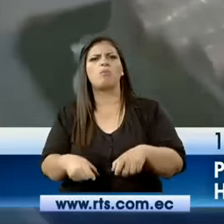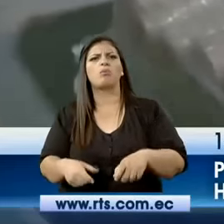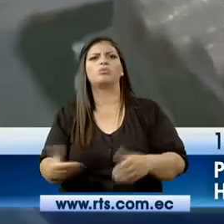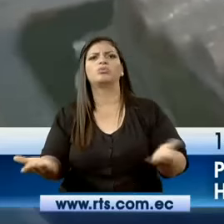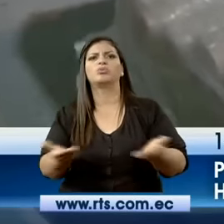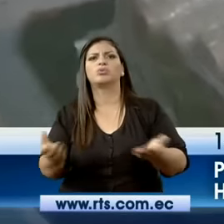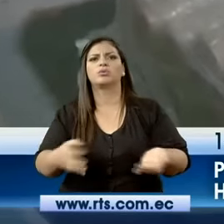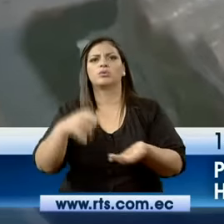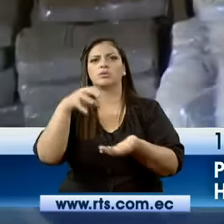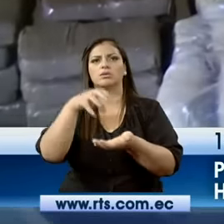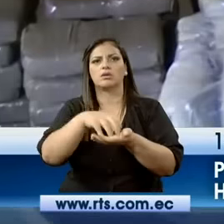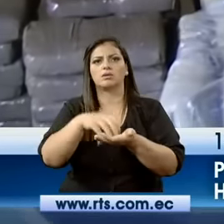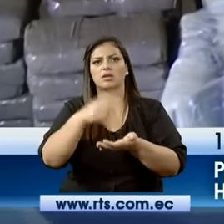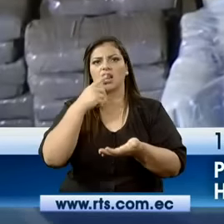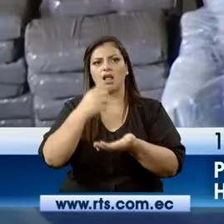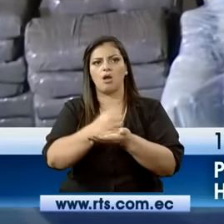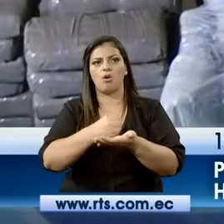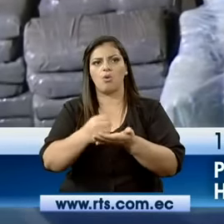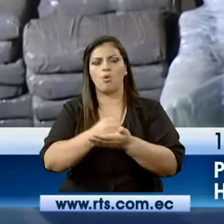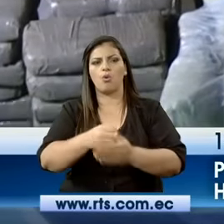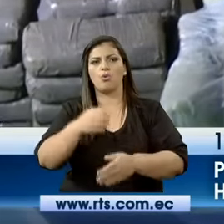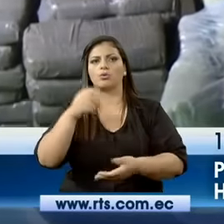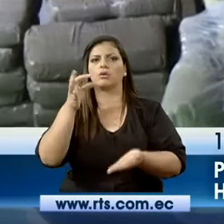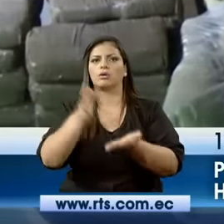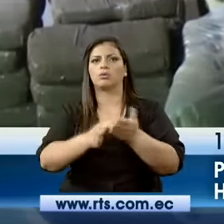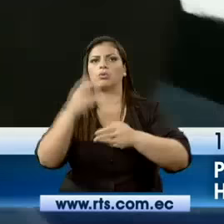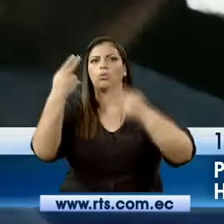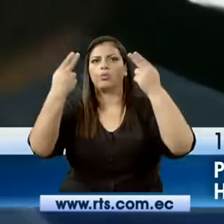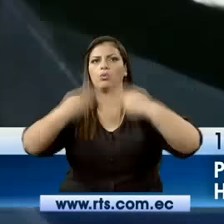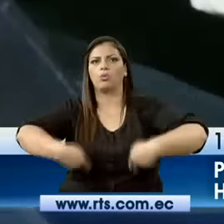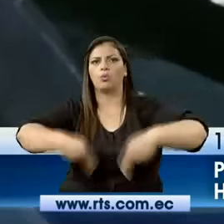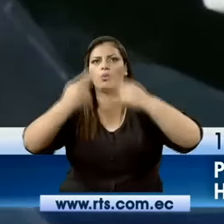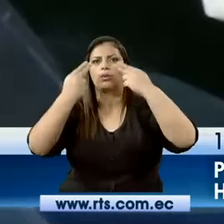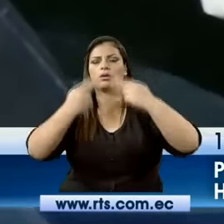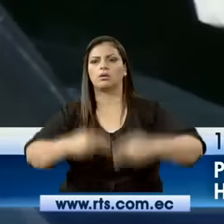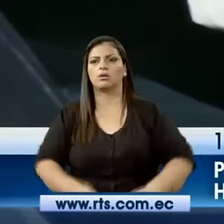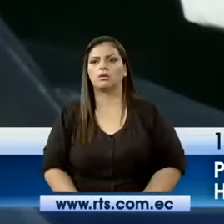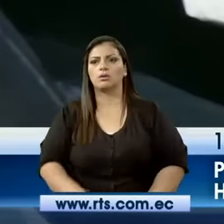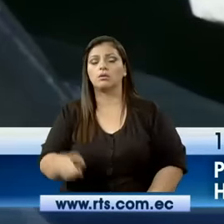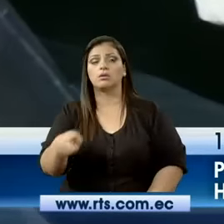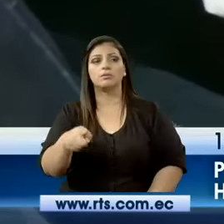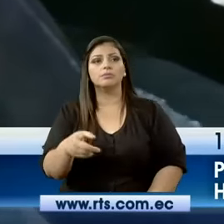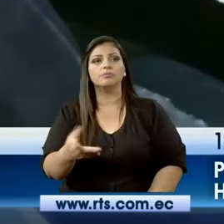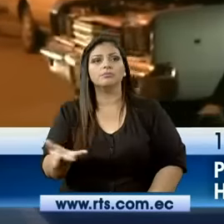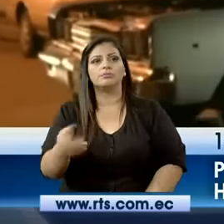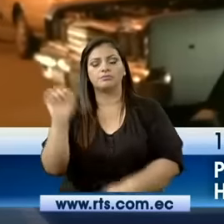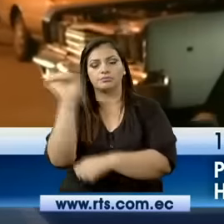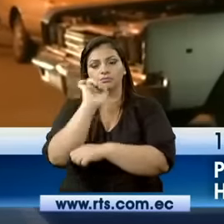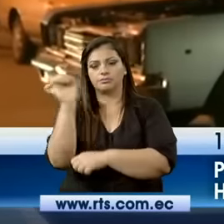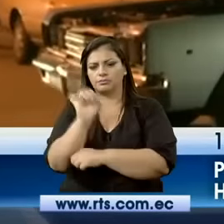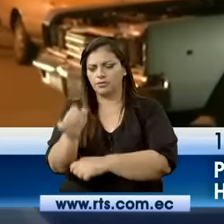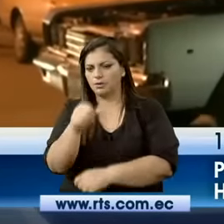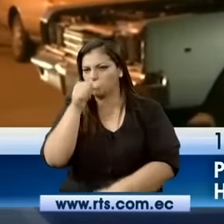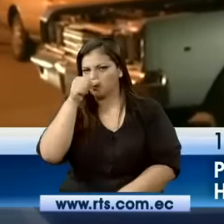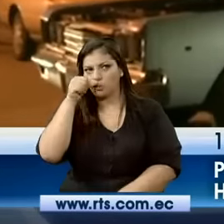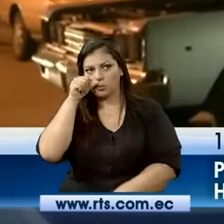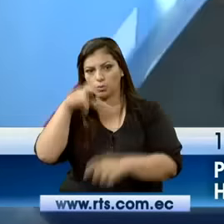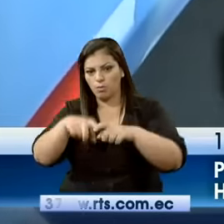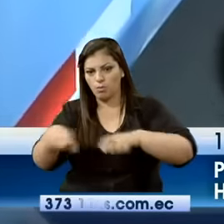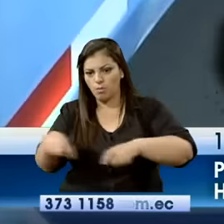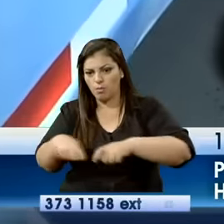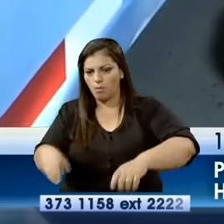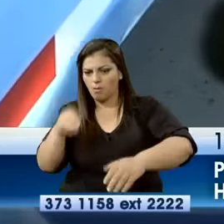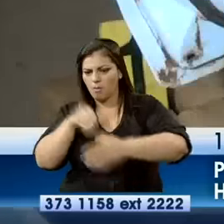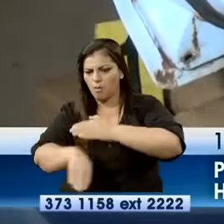Esto sucedió en el Cantón Huaquillas, en la provincia de El Oro. La droga estaba oculta en un vehículo con placas de